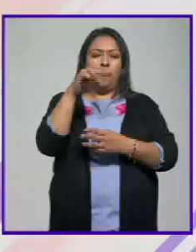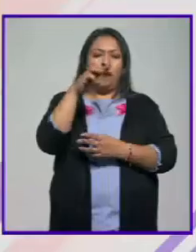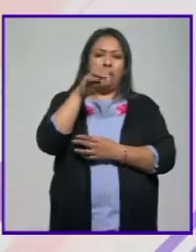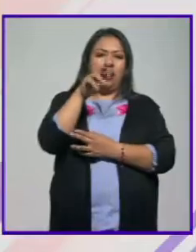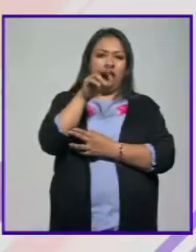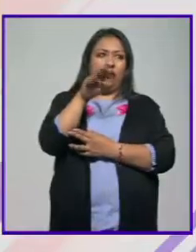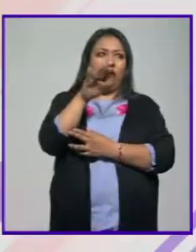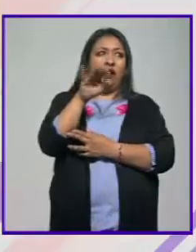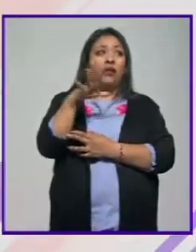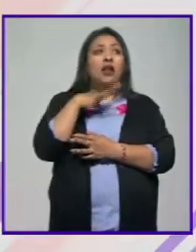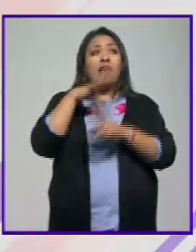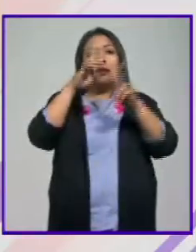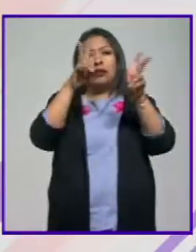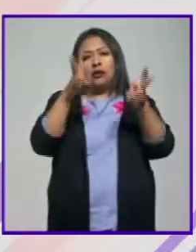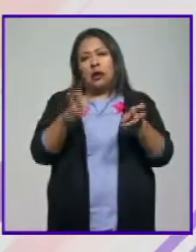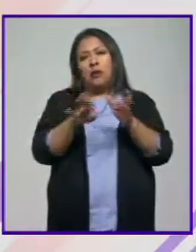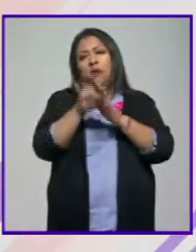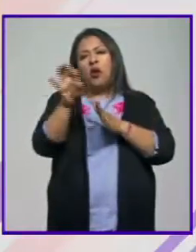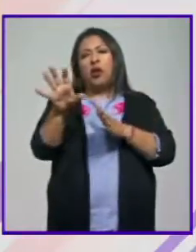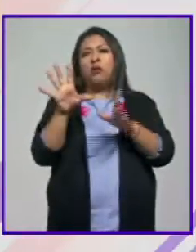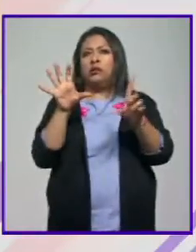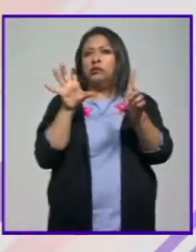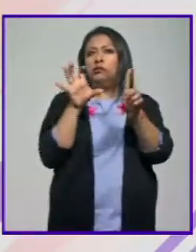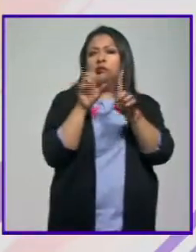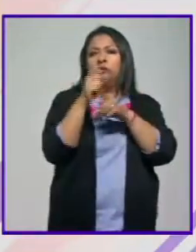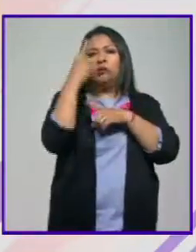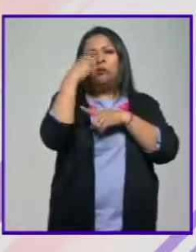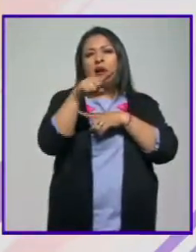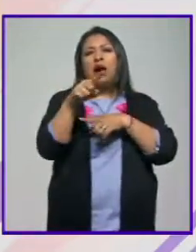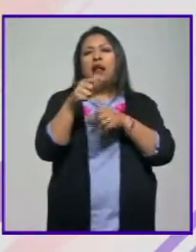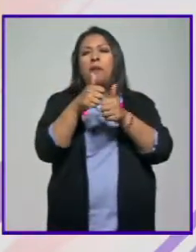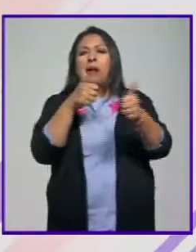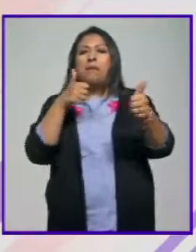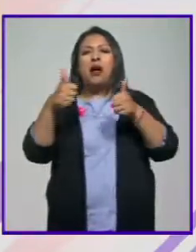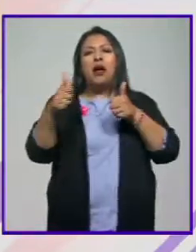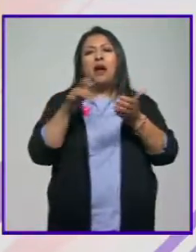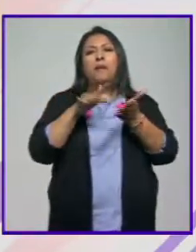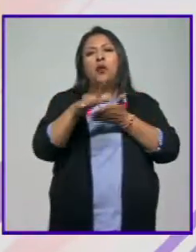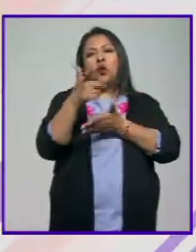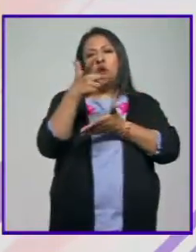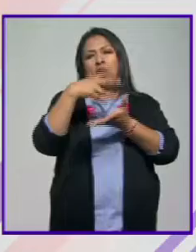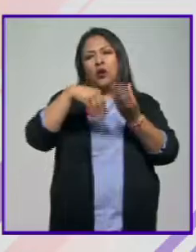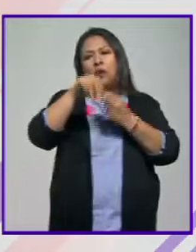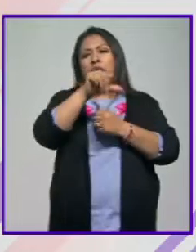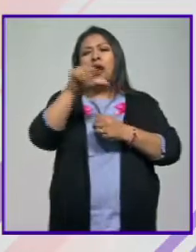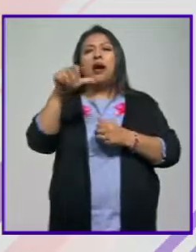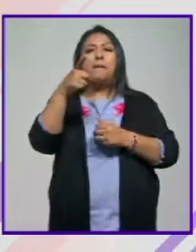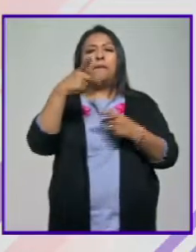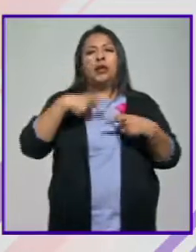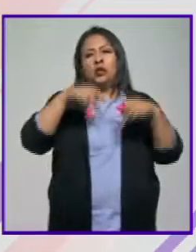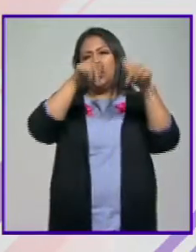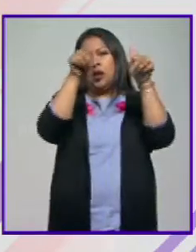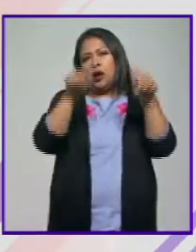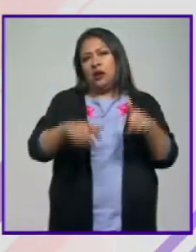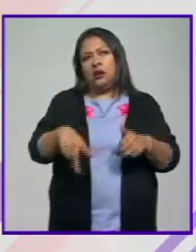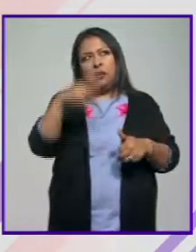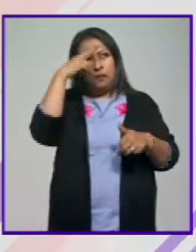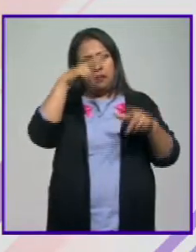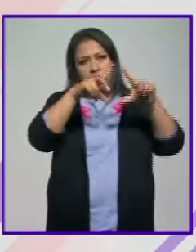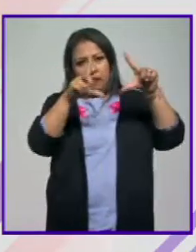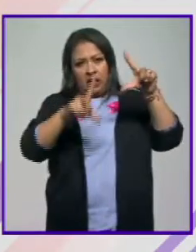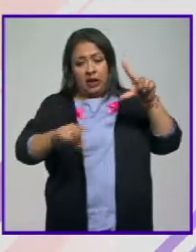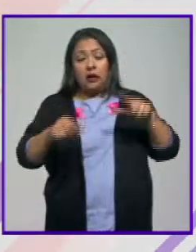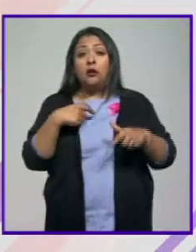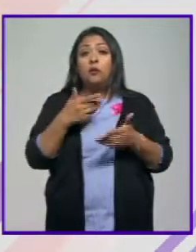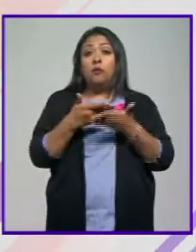Bellatín, se abordaron temas como el desafío que implica descentralizar los apoyos económicos a los artistas del país. Es momento